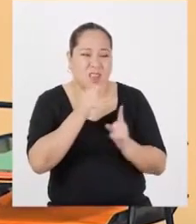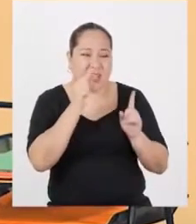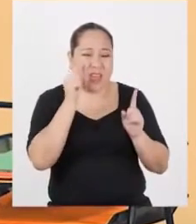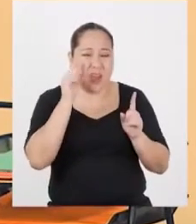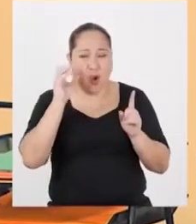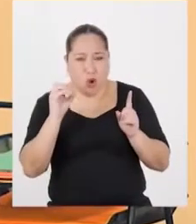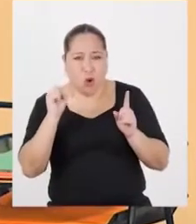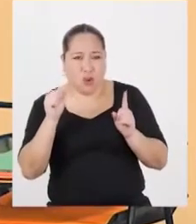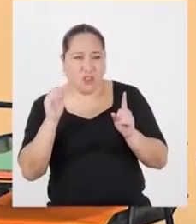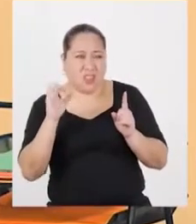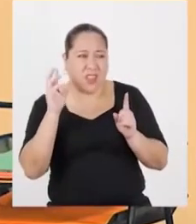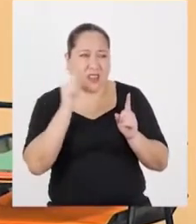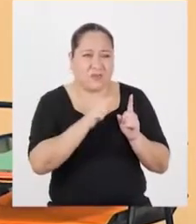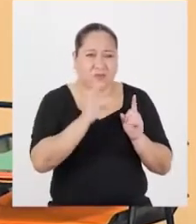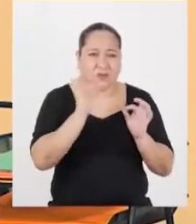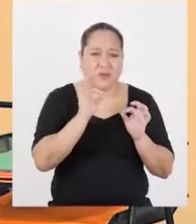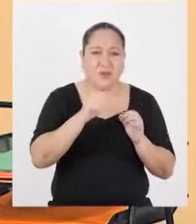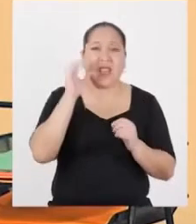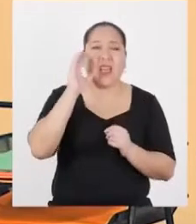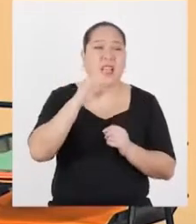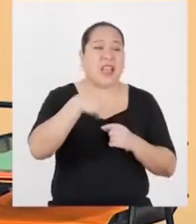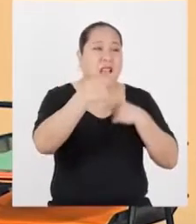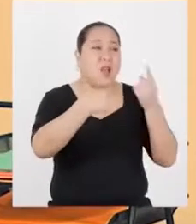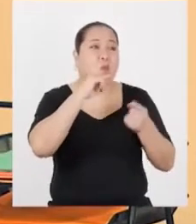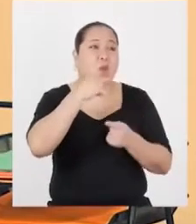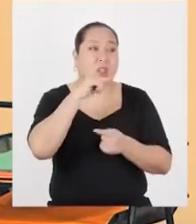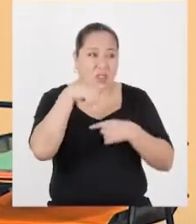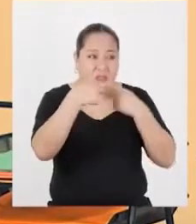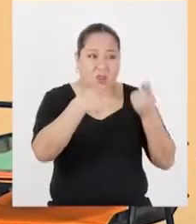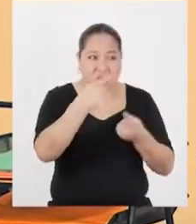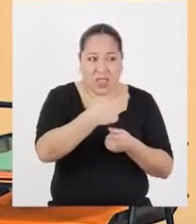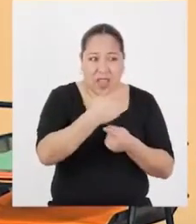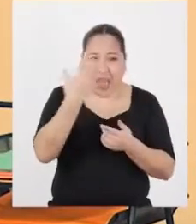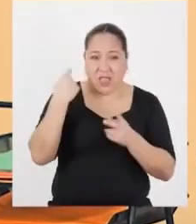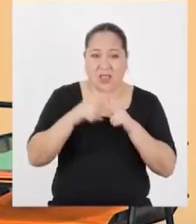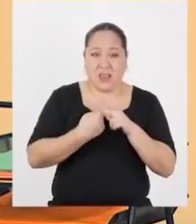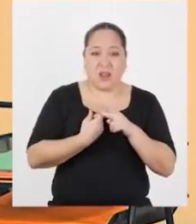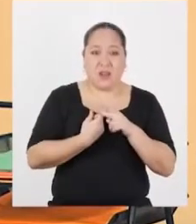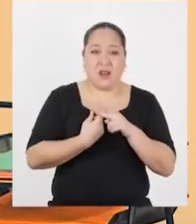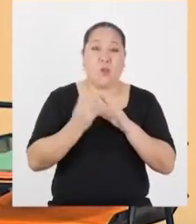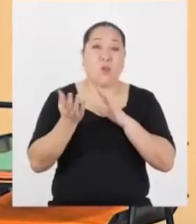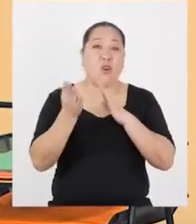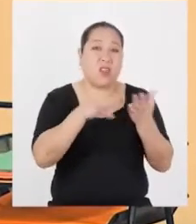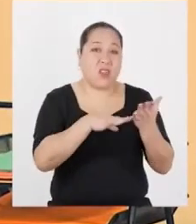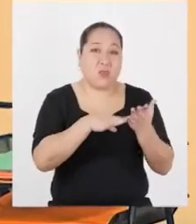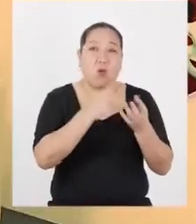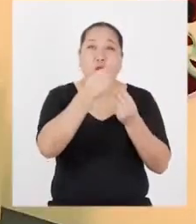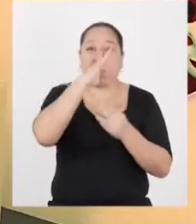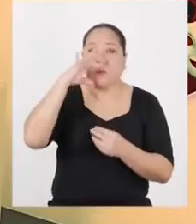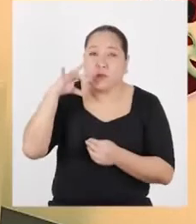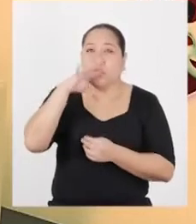Oscar ni con nadie pase lo que pasó con la chica de la que te comenté al inicio del programa. Morir por sobredosis.